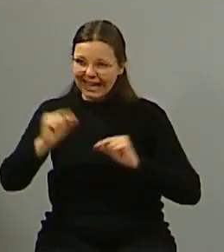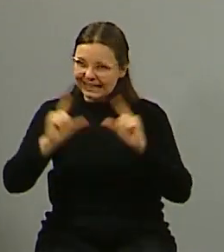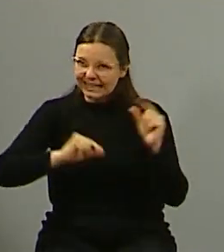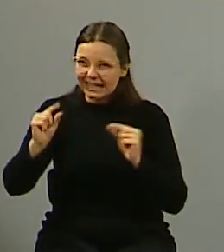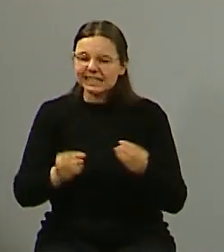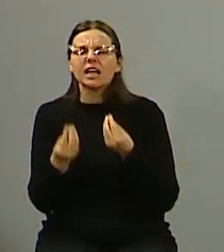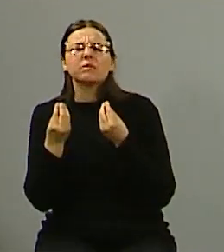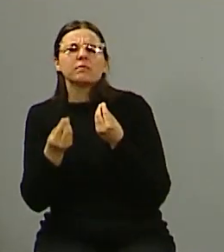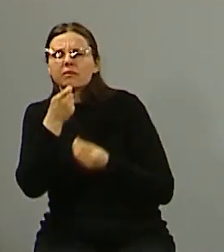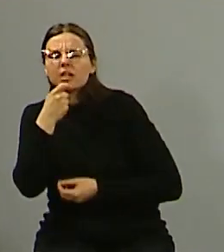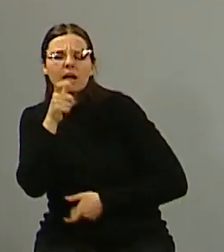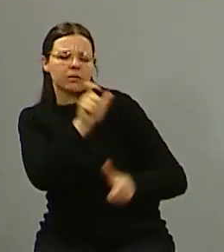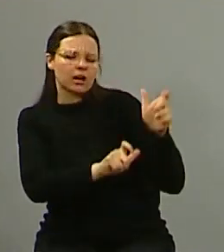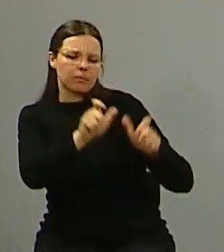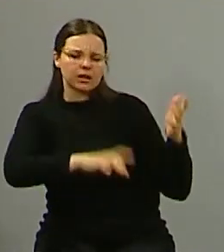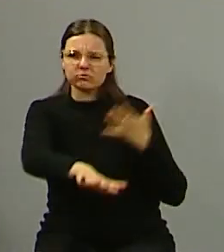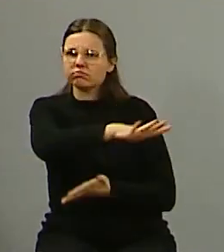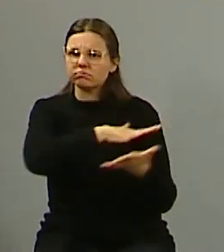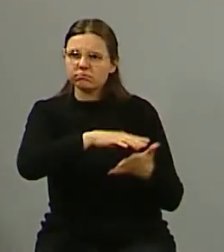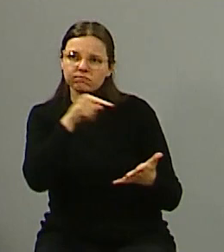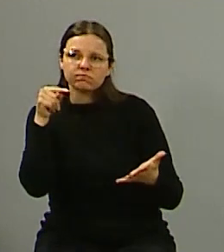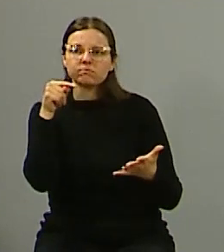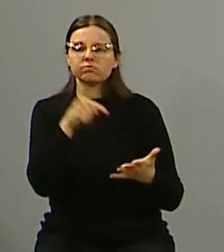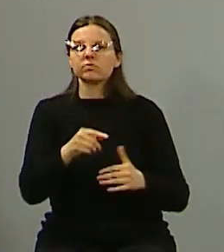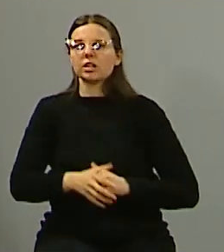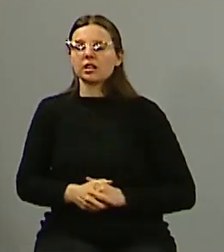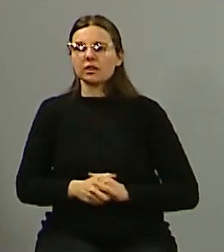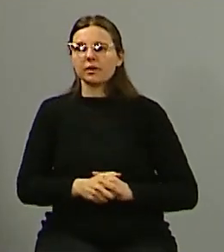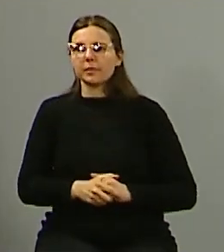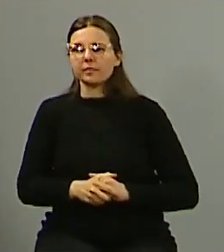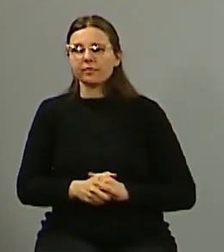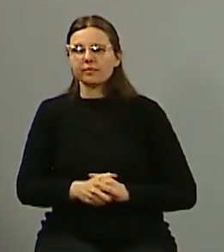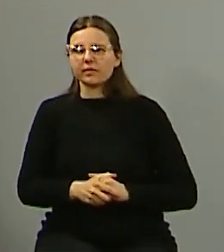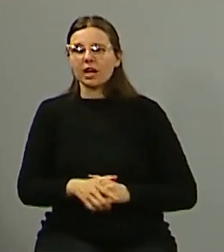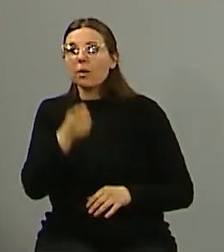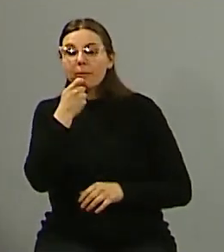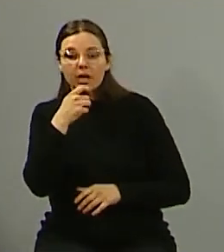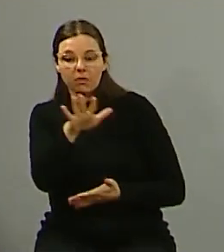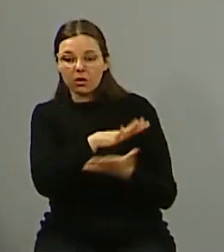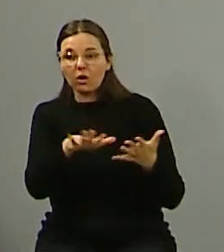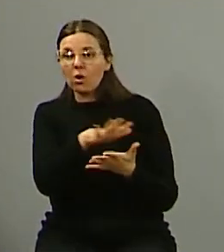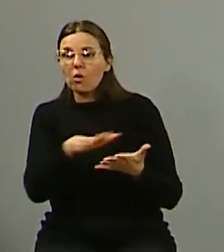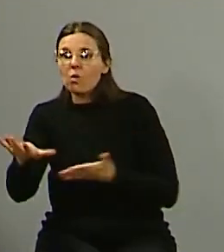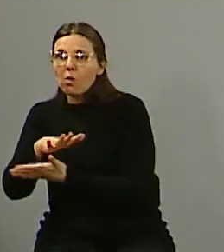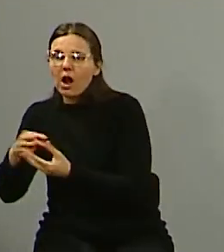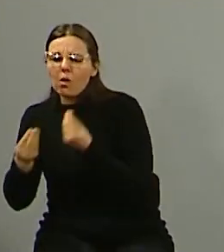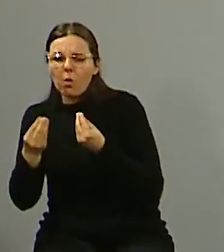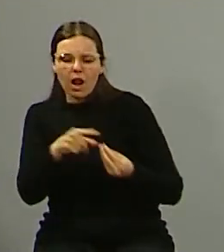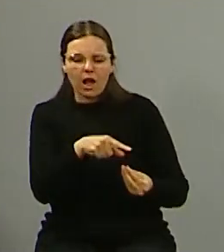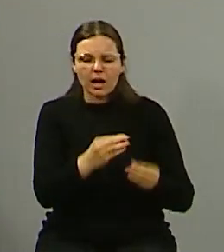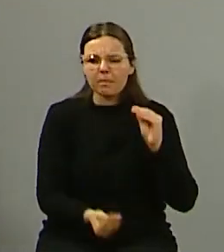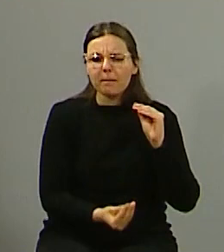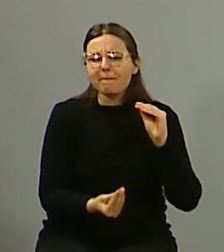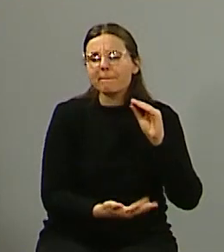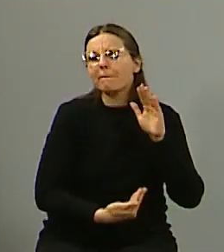vecinos o de qué zonas son los vecinos de Godecruz que han hecho más reportes de alarma comunitaria y demás, es decir, que más han